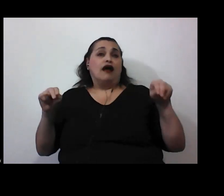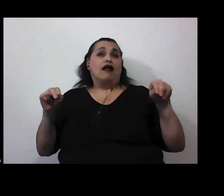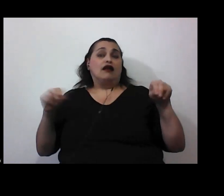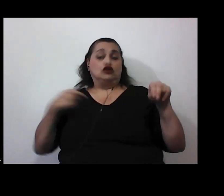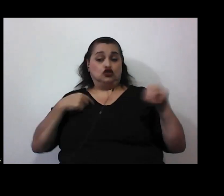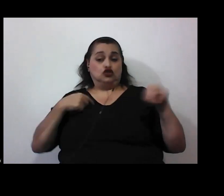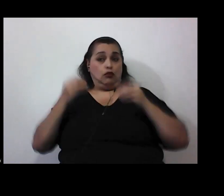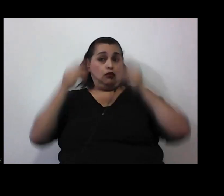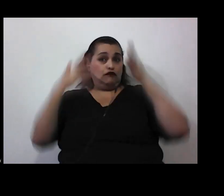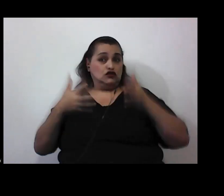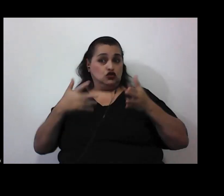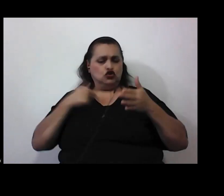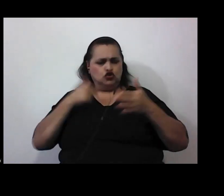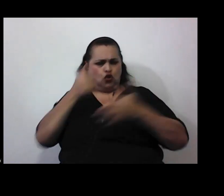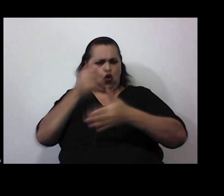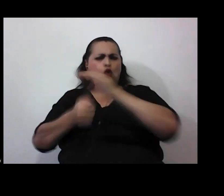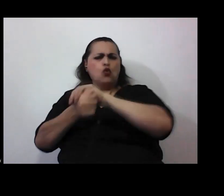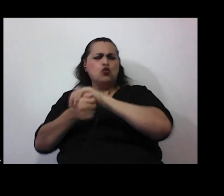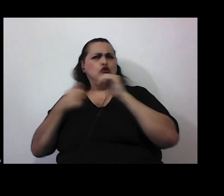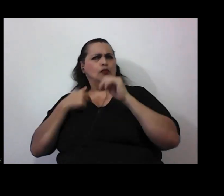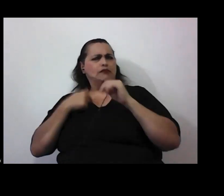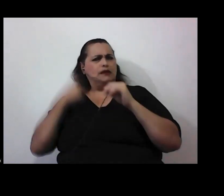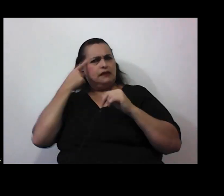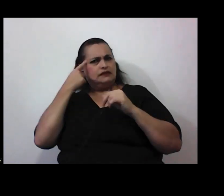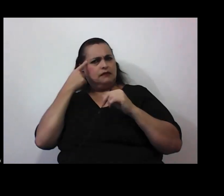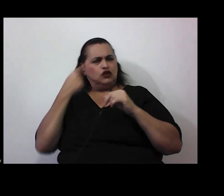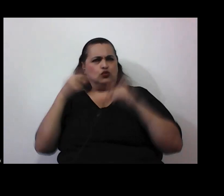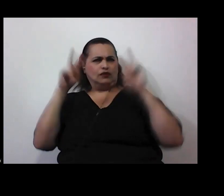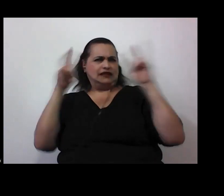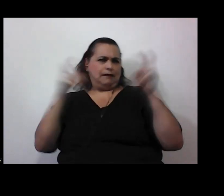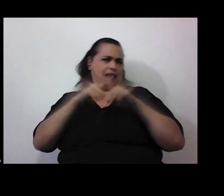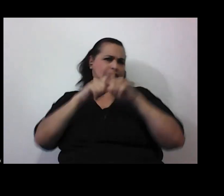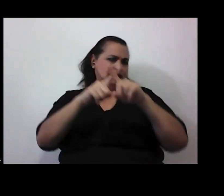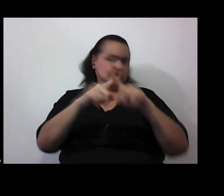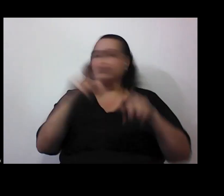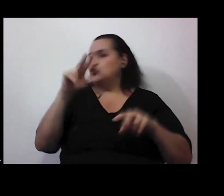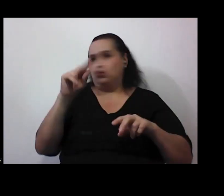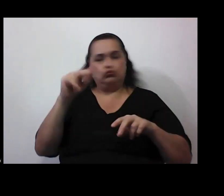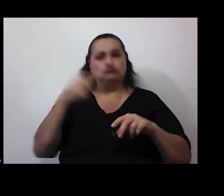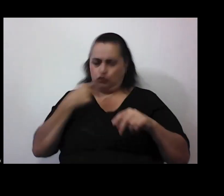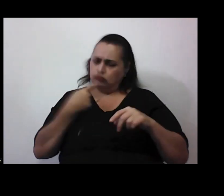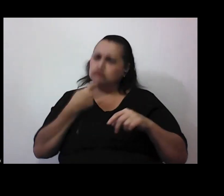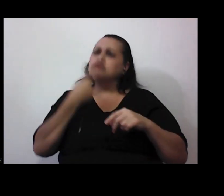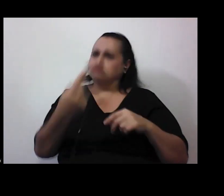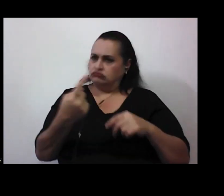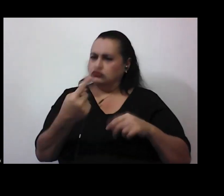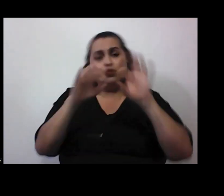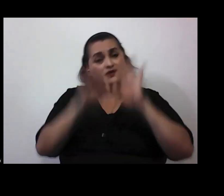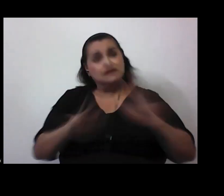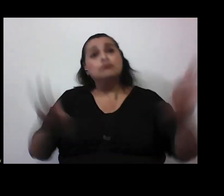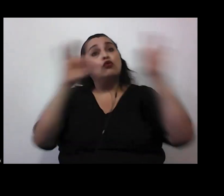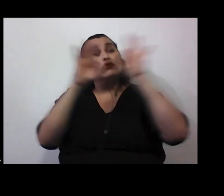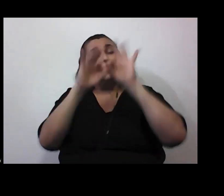docente no oculto mi postura sobre cierto tema ahora ahí es donde es importante que él o la docente